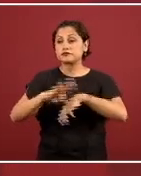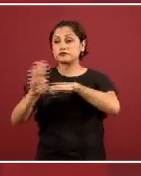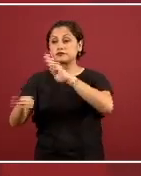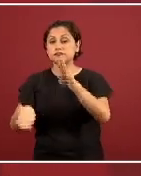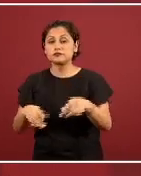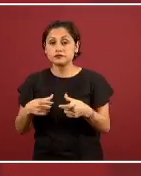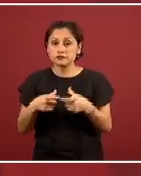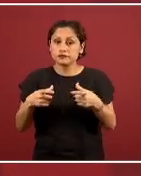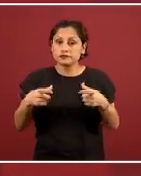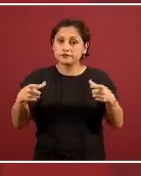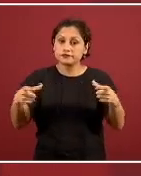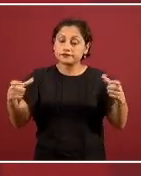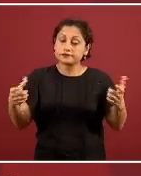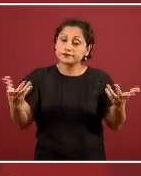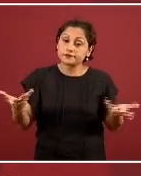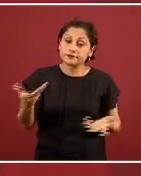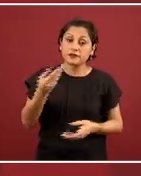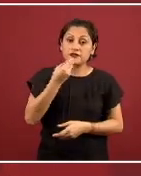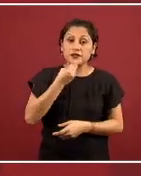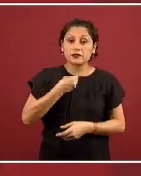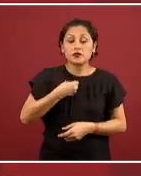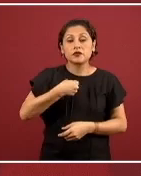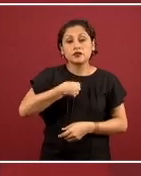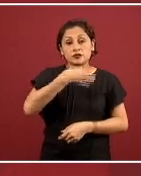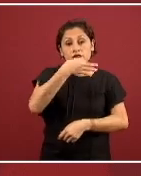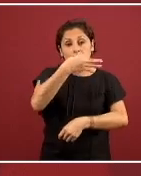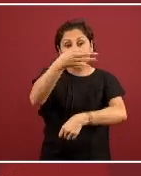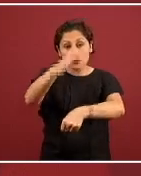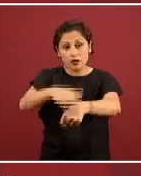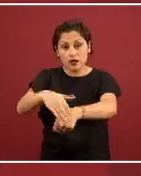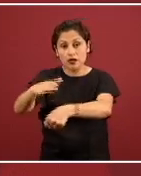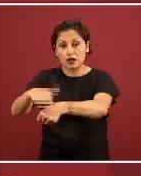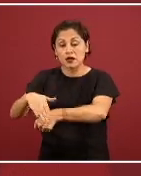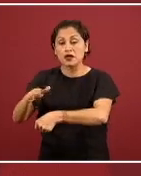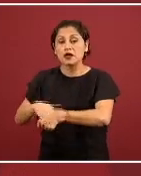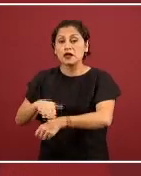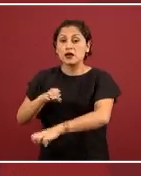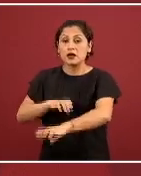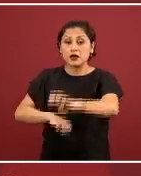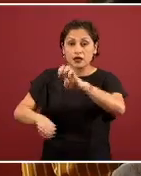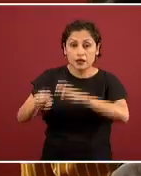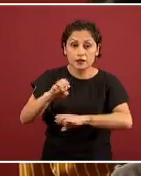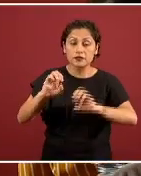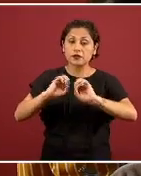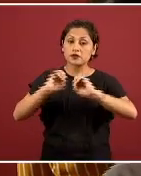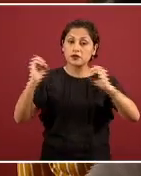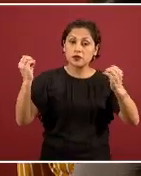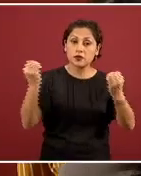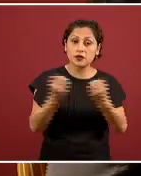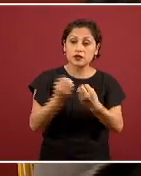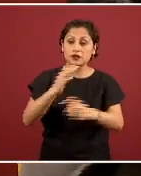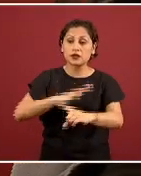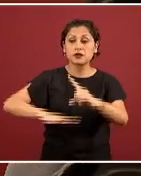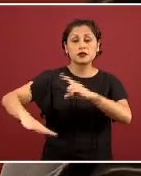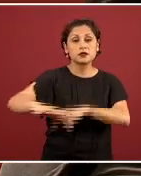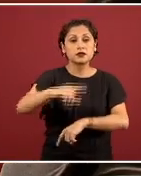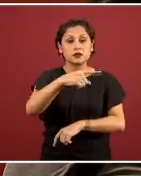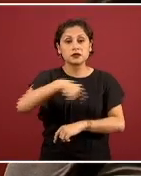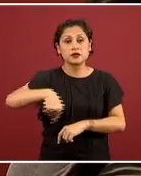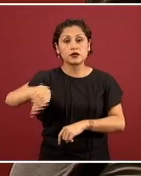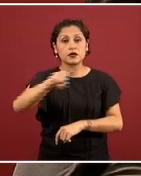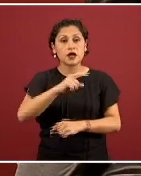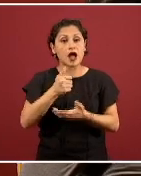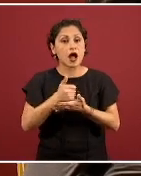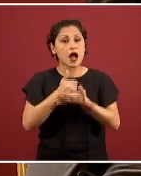mantener esta disciplina y un exhorto a aquellas tanto empresas como organizaciones sociales que no han dado todavía las